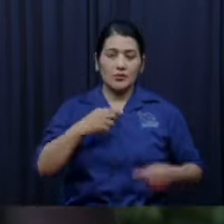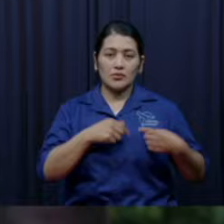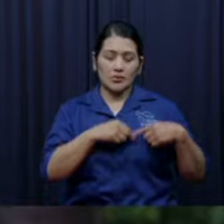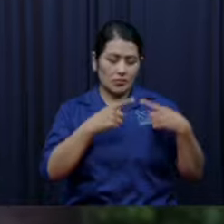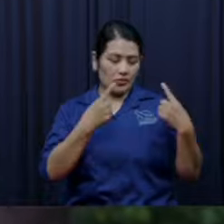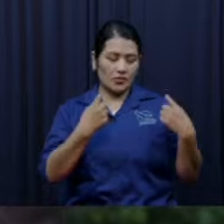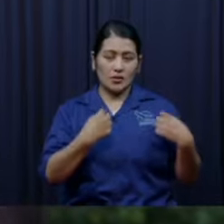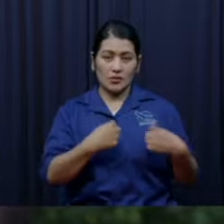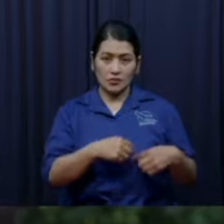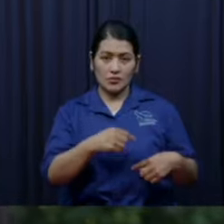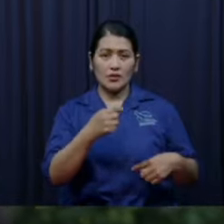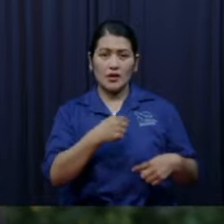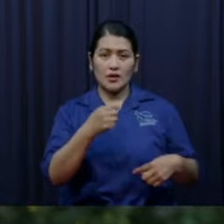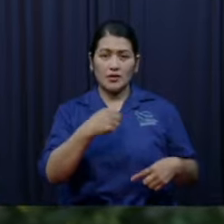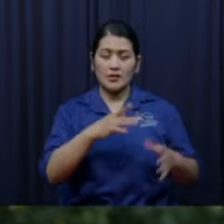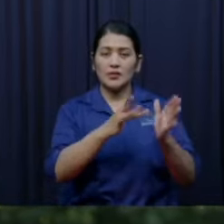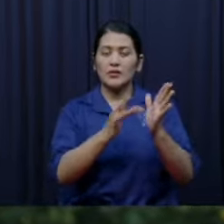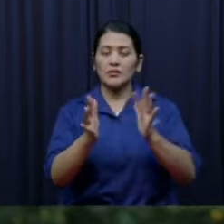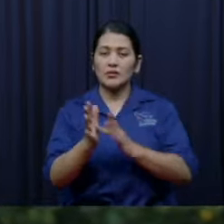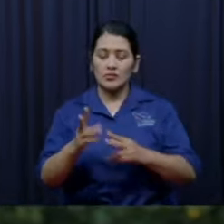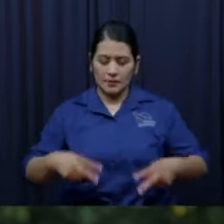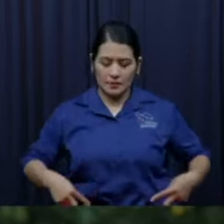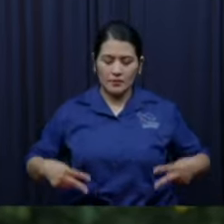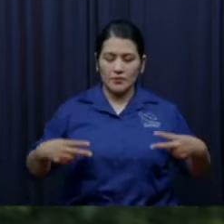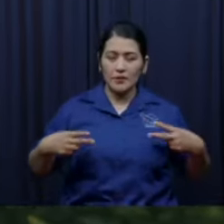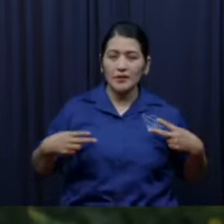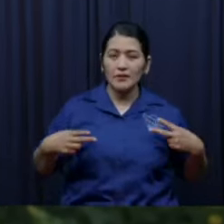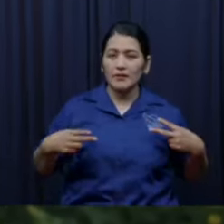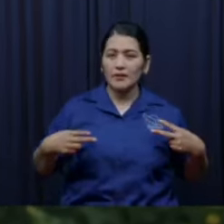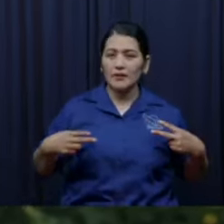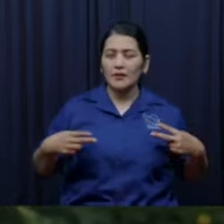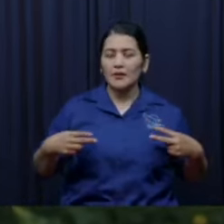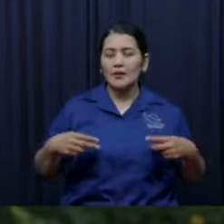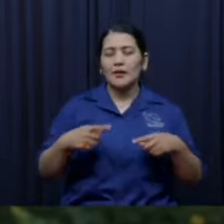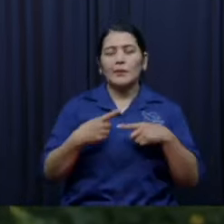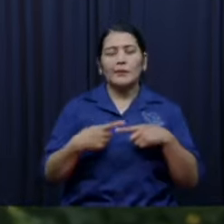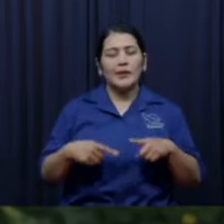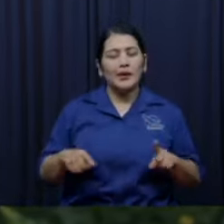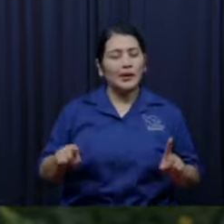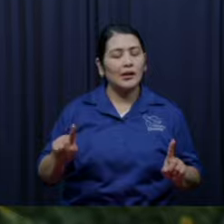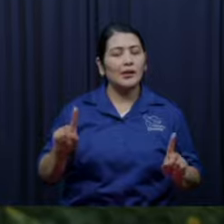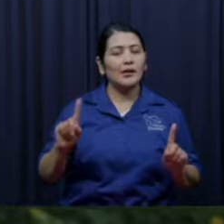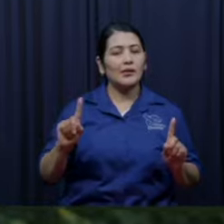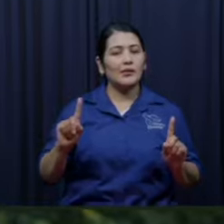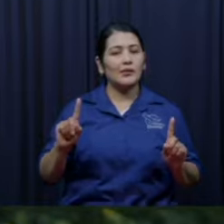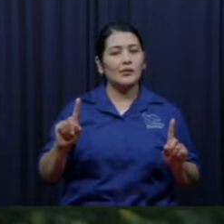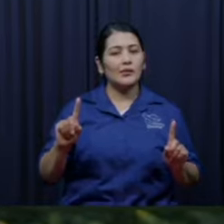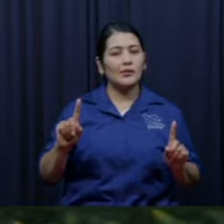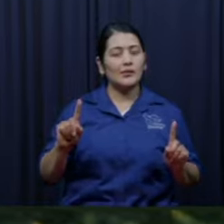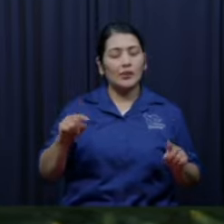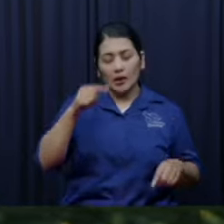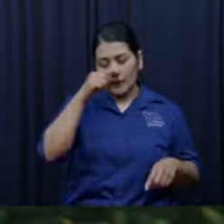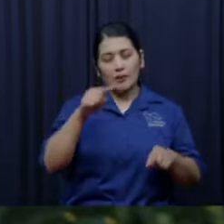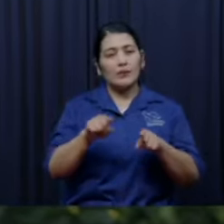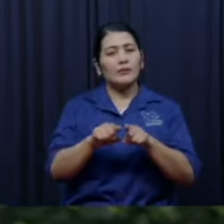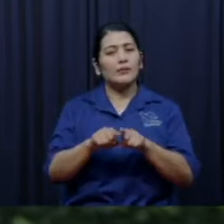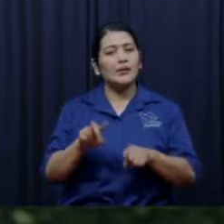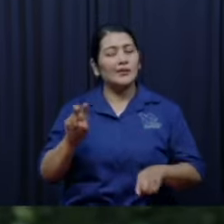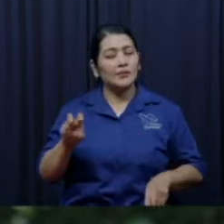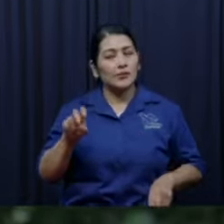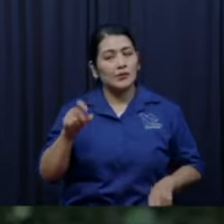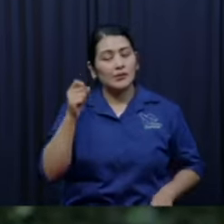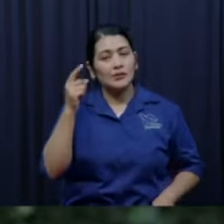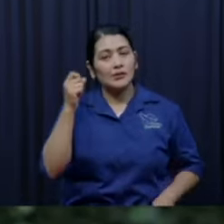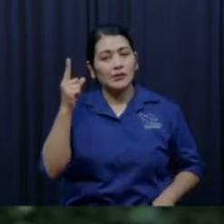verdad, ahí ha decido reprendo pero hermano nosotros mismos nos quedamos asombrados muchas veces